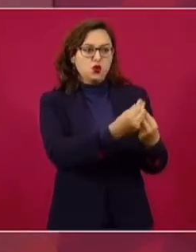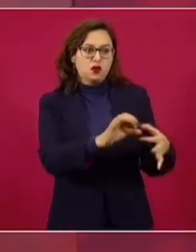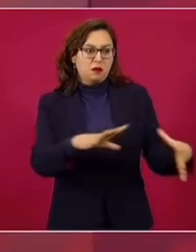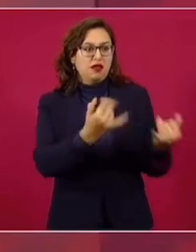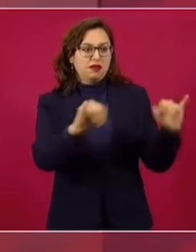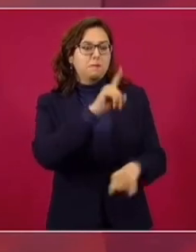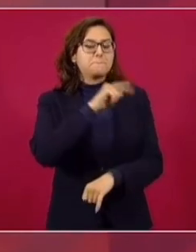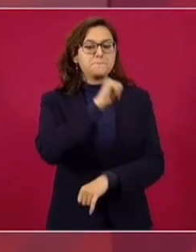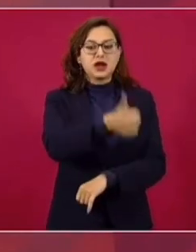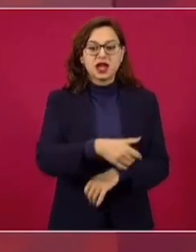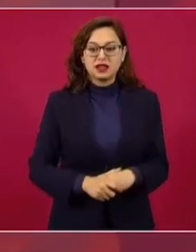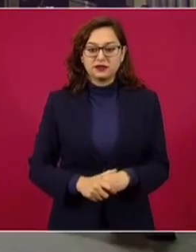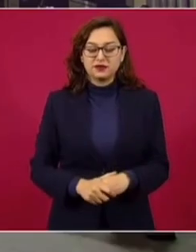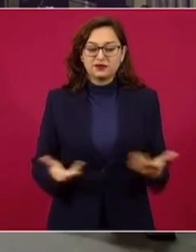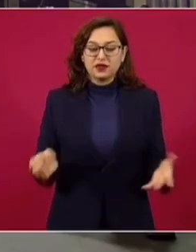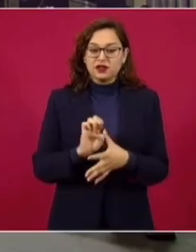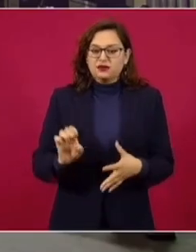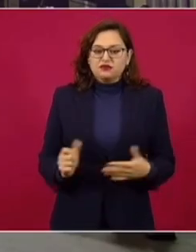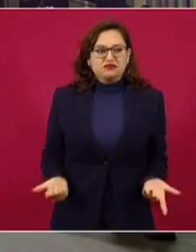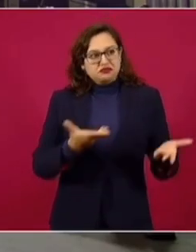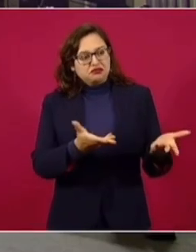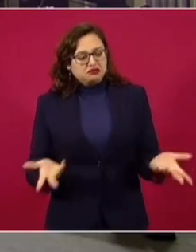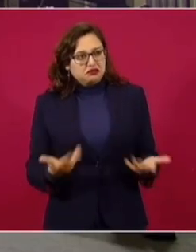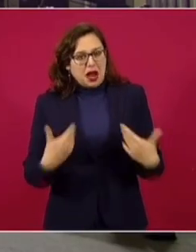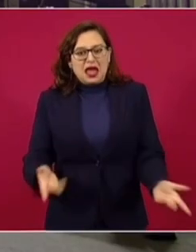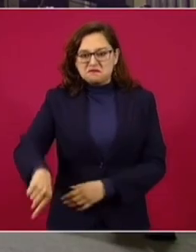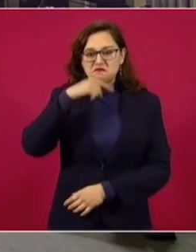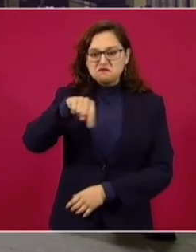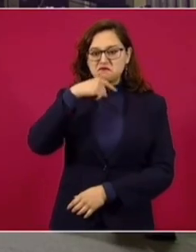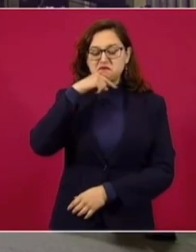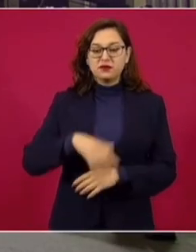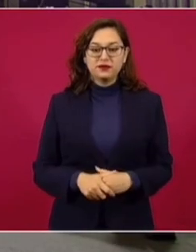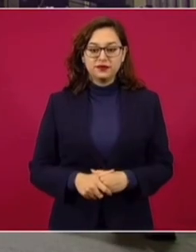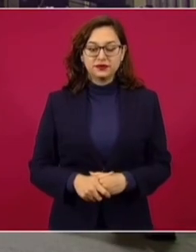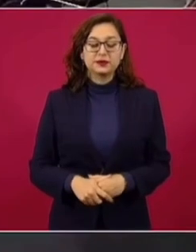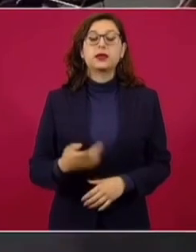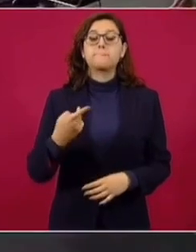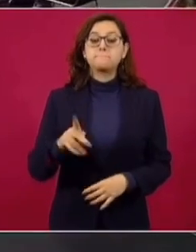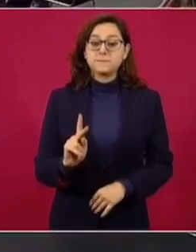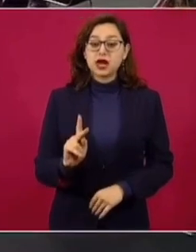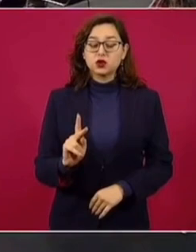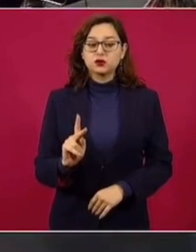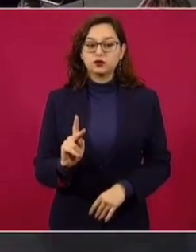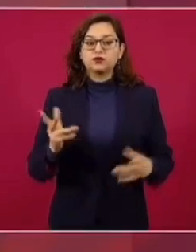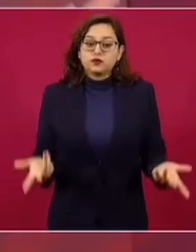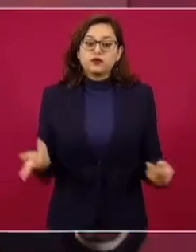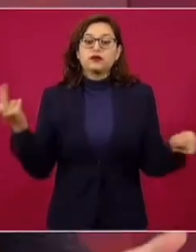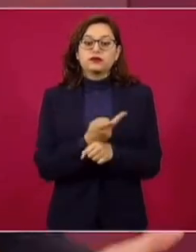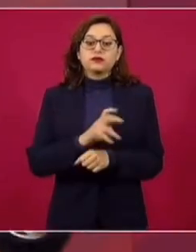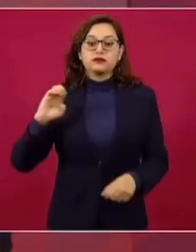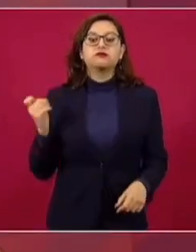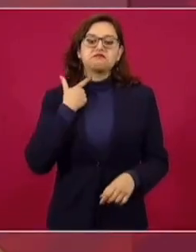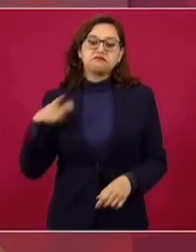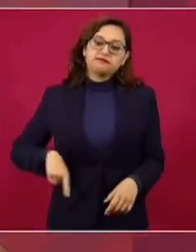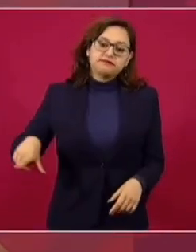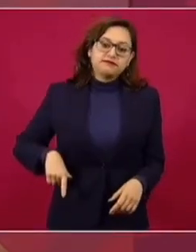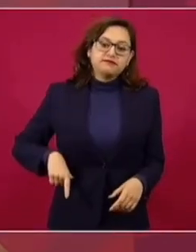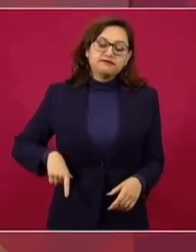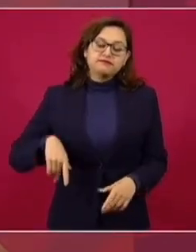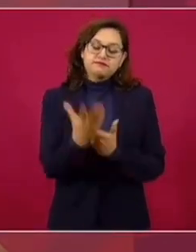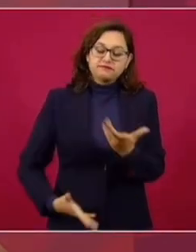ayuda un organismo así? Sin embargo, fue parte de las llamadas reformas estructurales